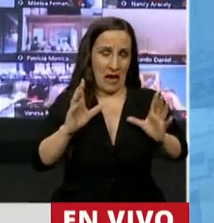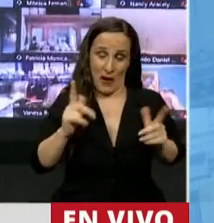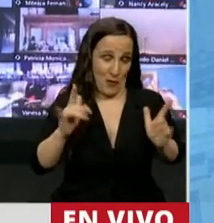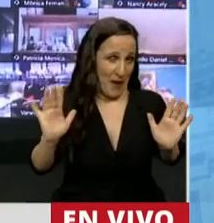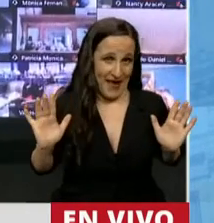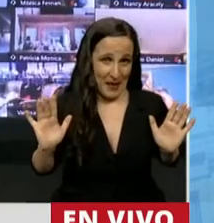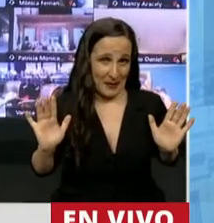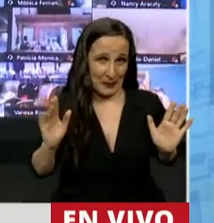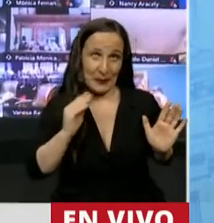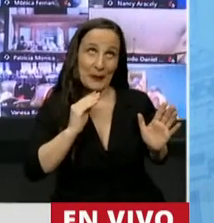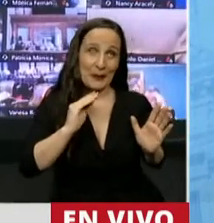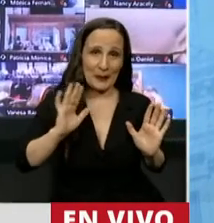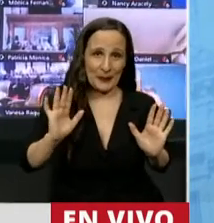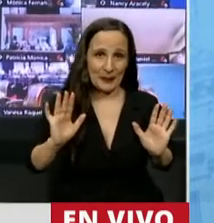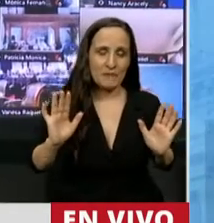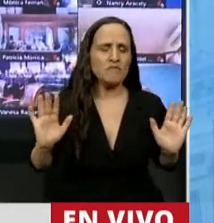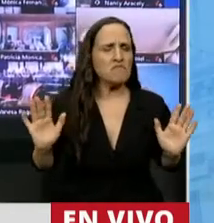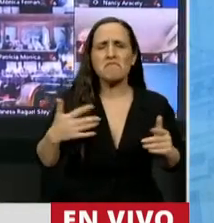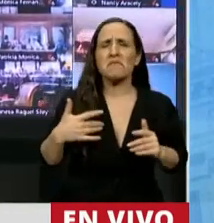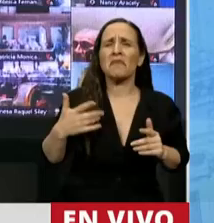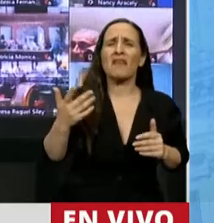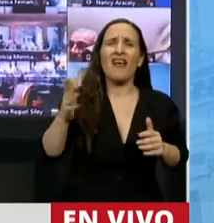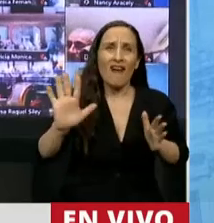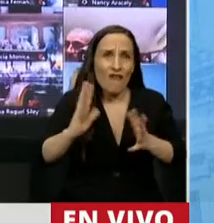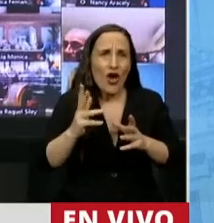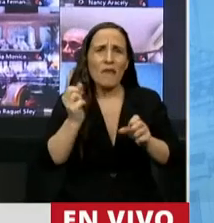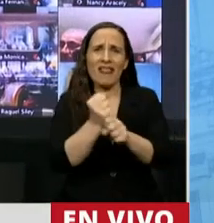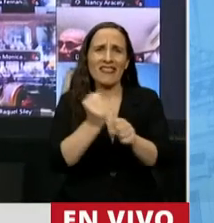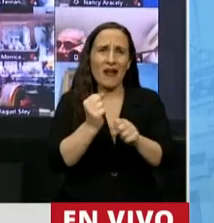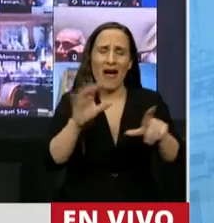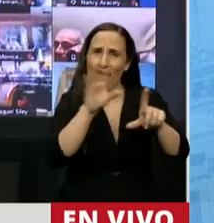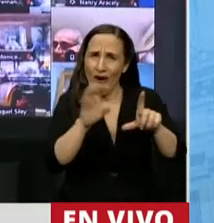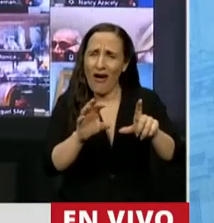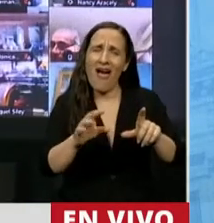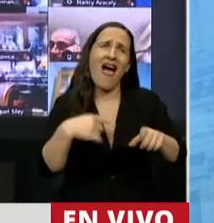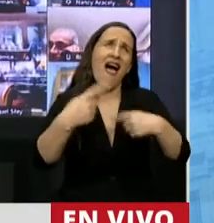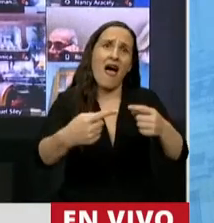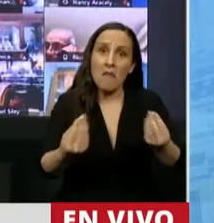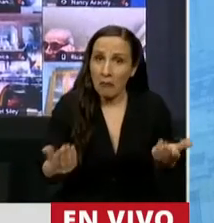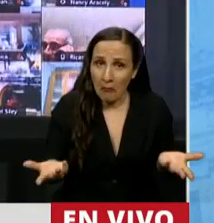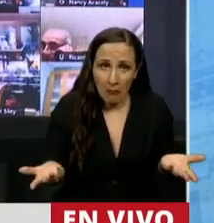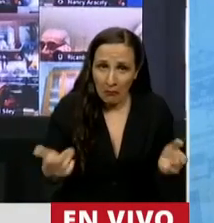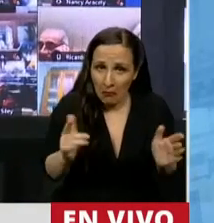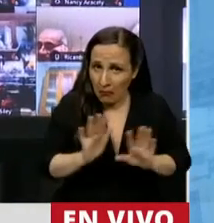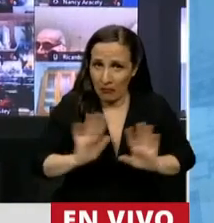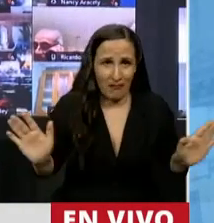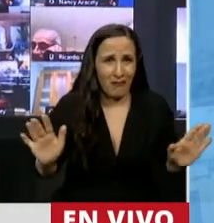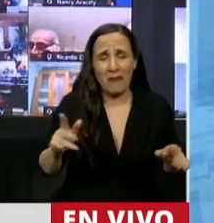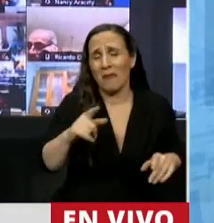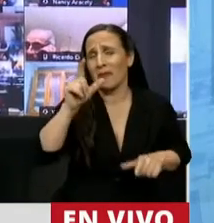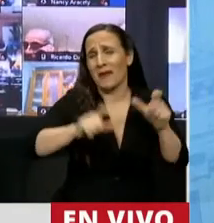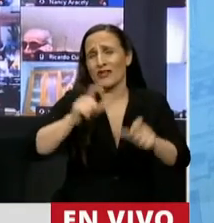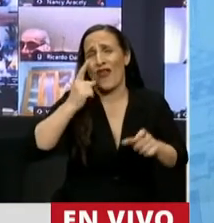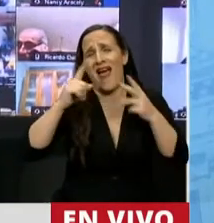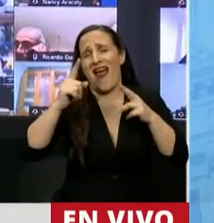Mire, Presidente, en el actual contexto no hay excusas para seguir con este sistema. Cientos de miles de personas salen a trabajar todos